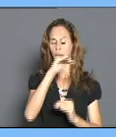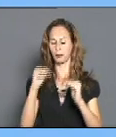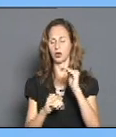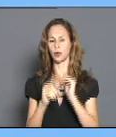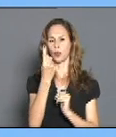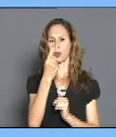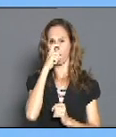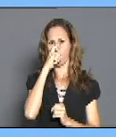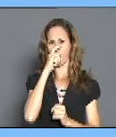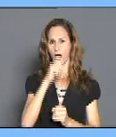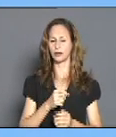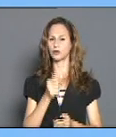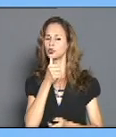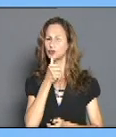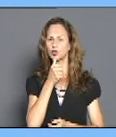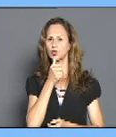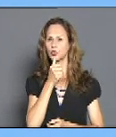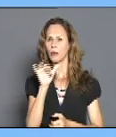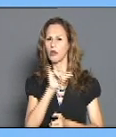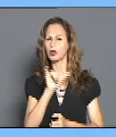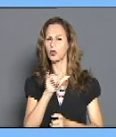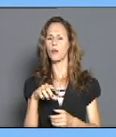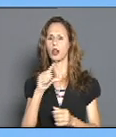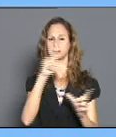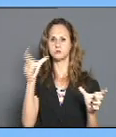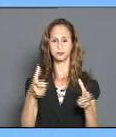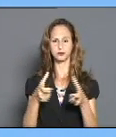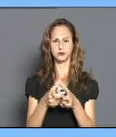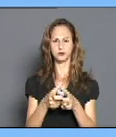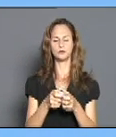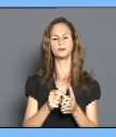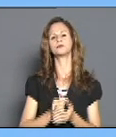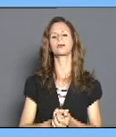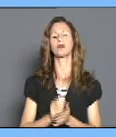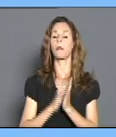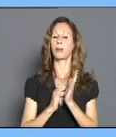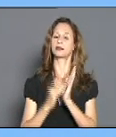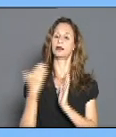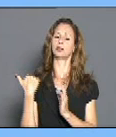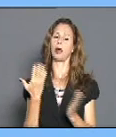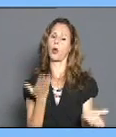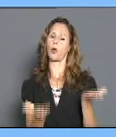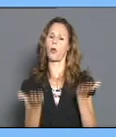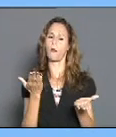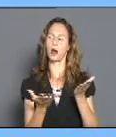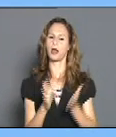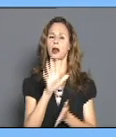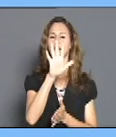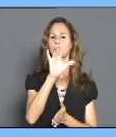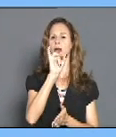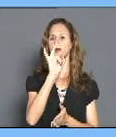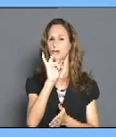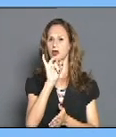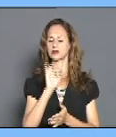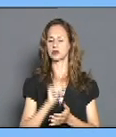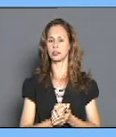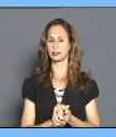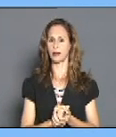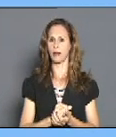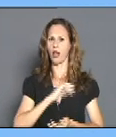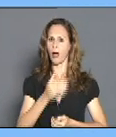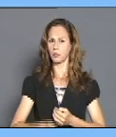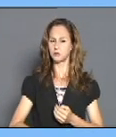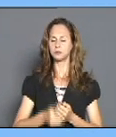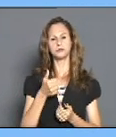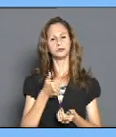ingresados como sospechosos también. Muy inferior a lo que tuvimos hace meses atrás. 517. Embarazadas activas 10. Y puérperas